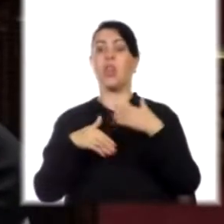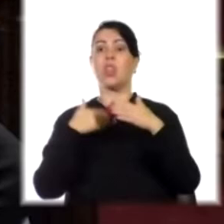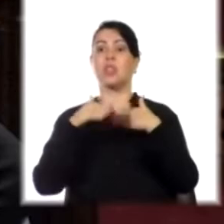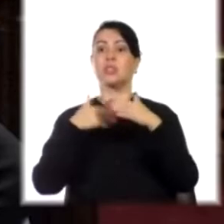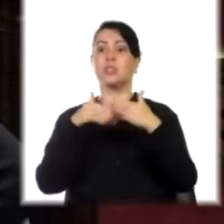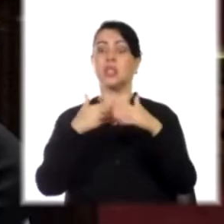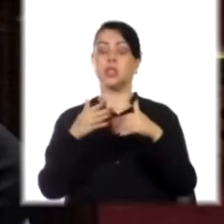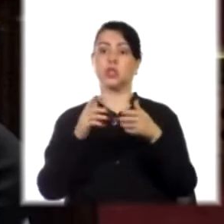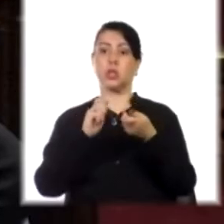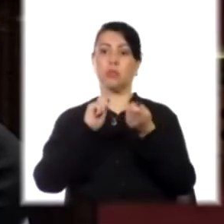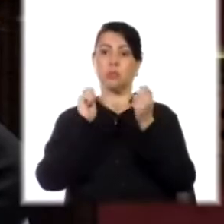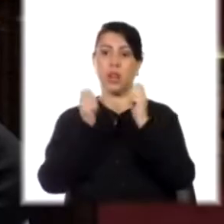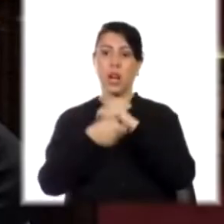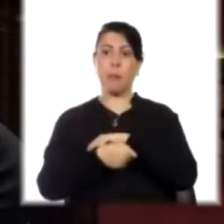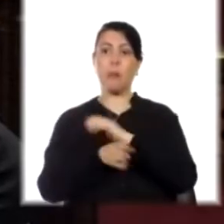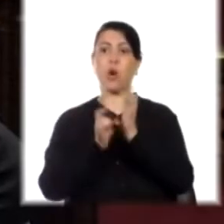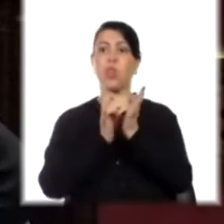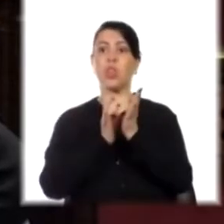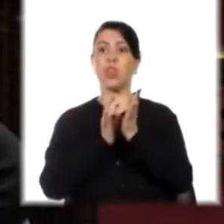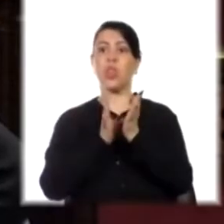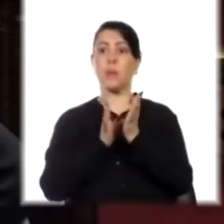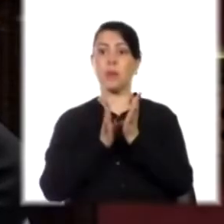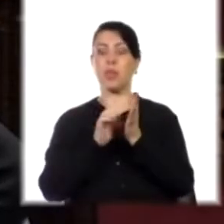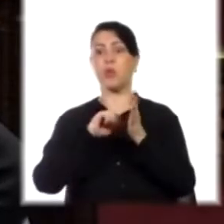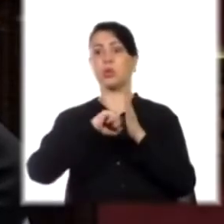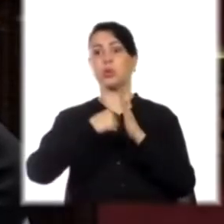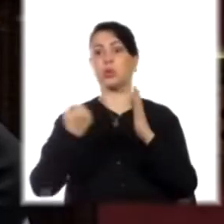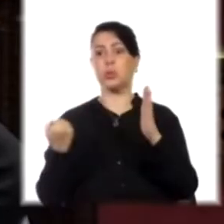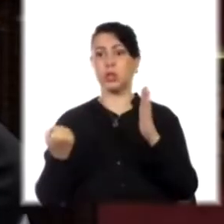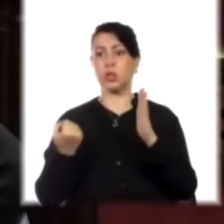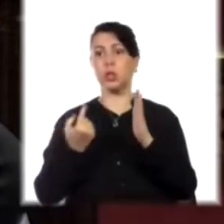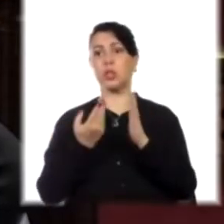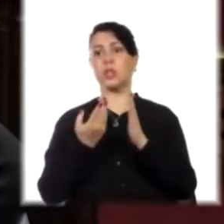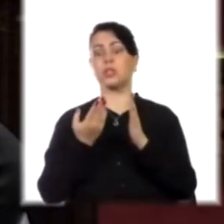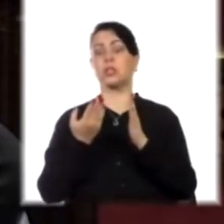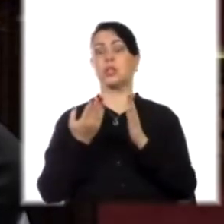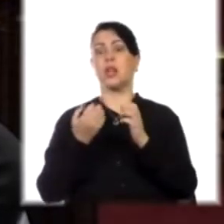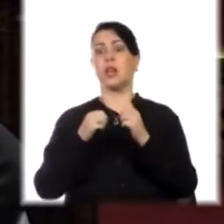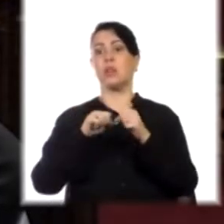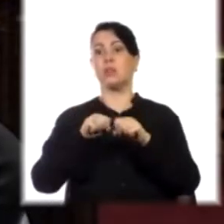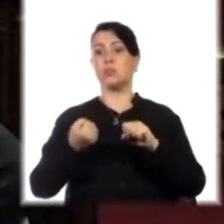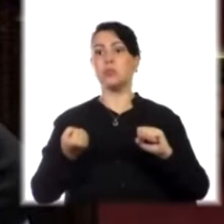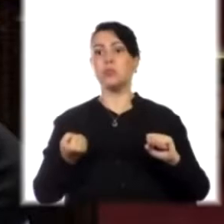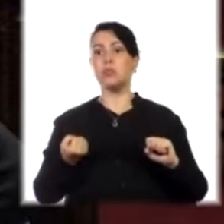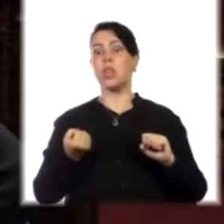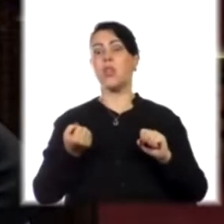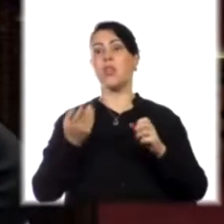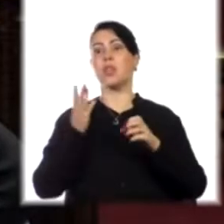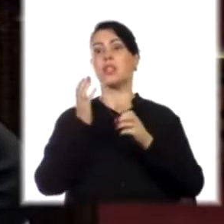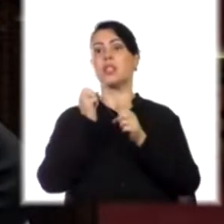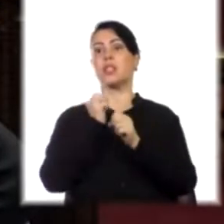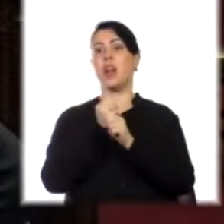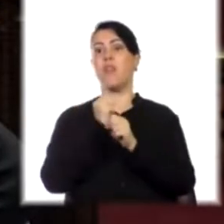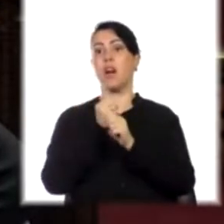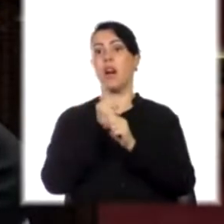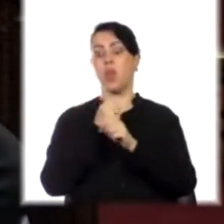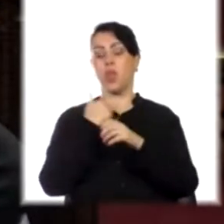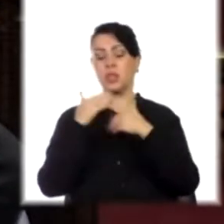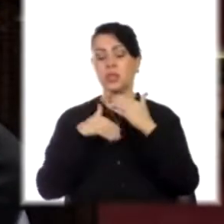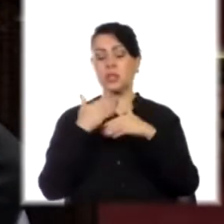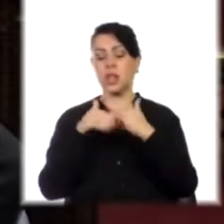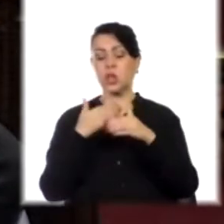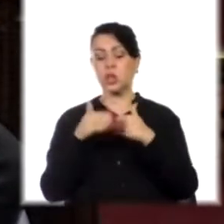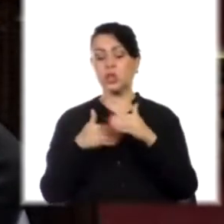reestructura con despidos, con suspensiones, con una suspensión masiva de trabajadores por el hecho de desarrollar